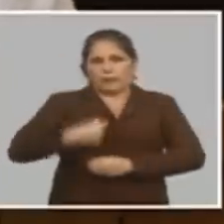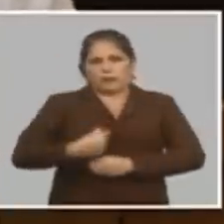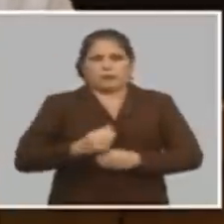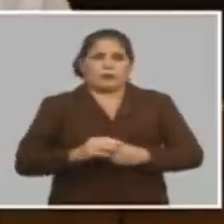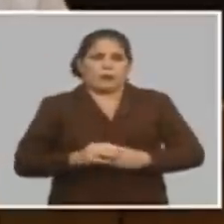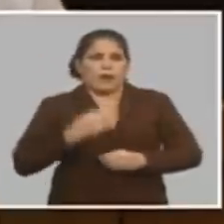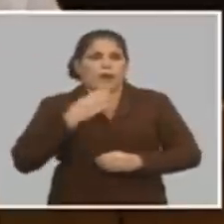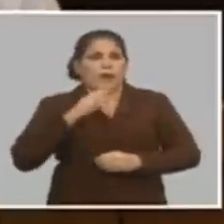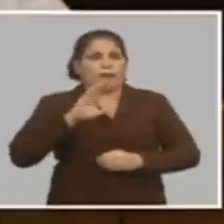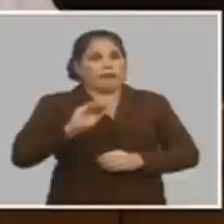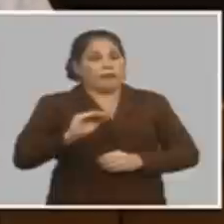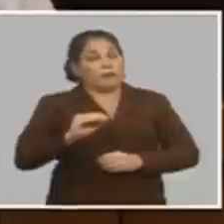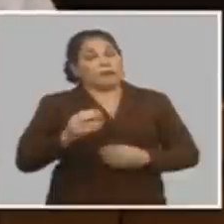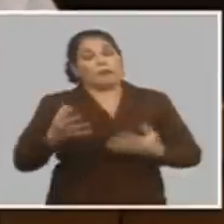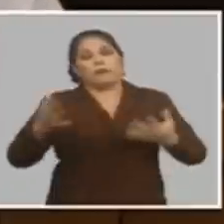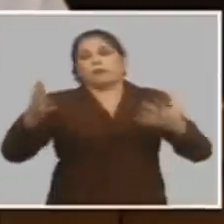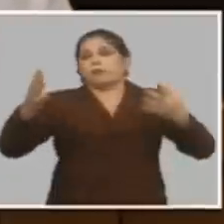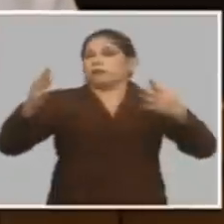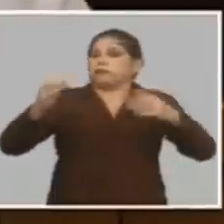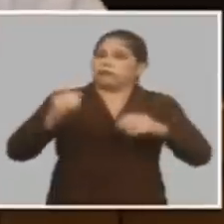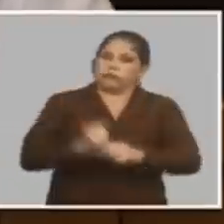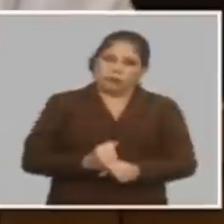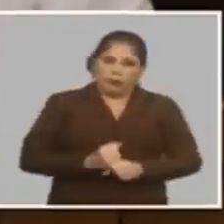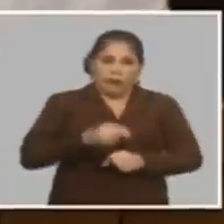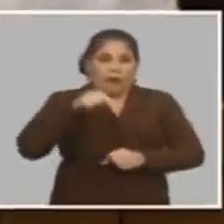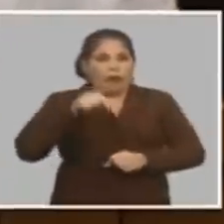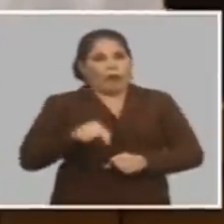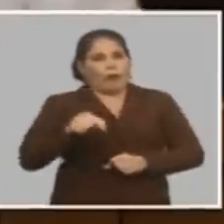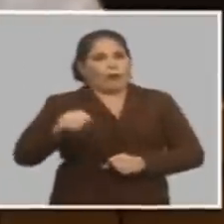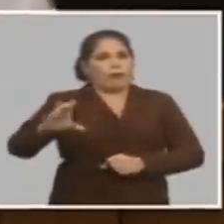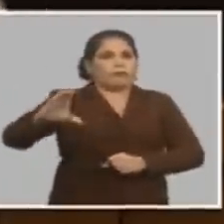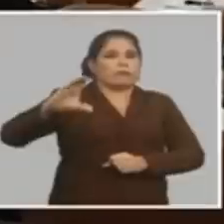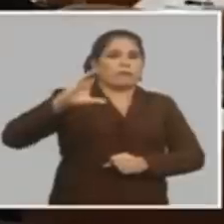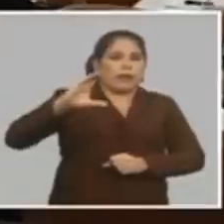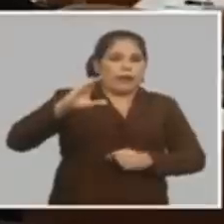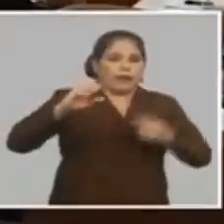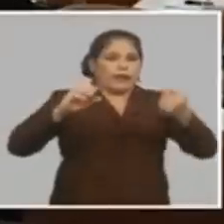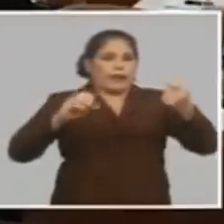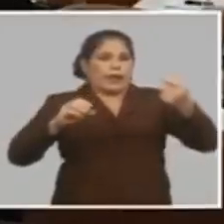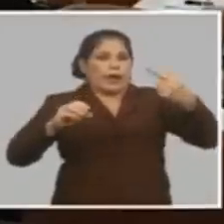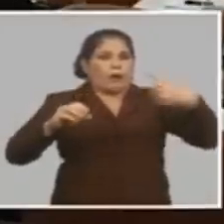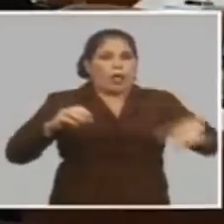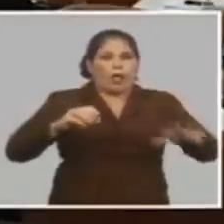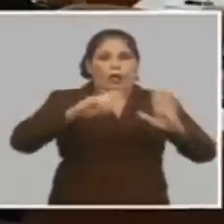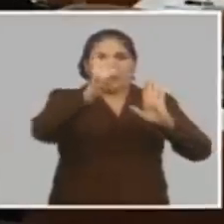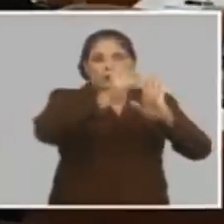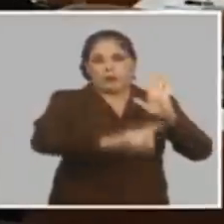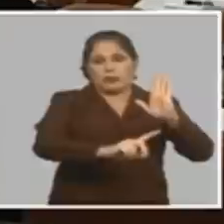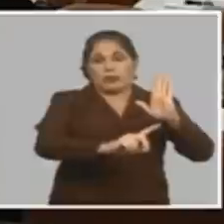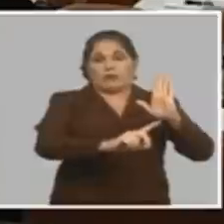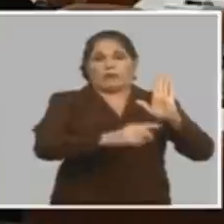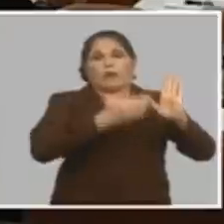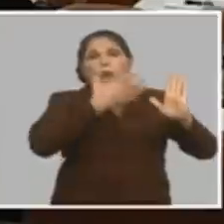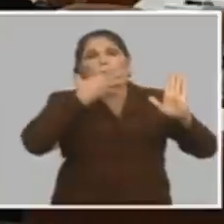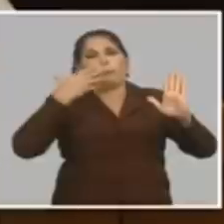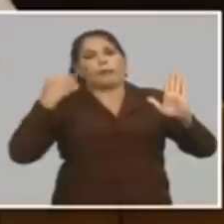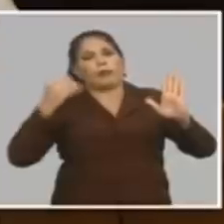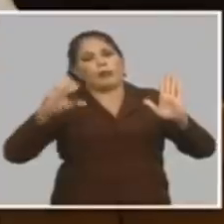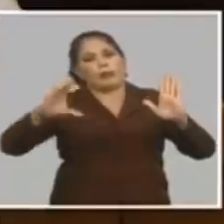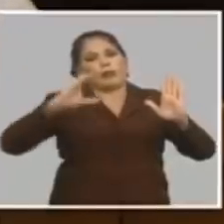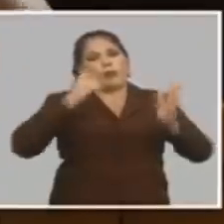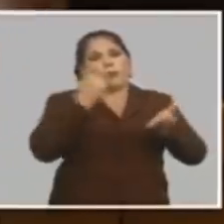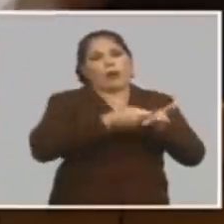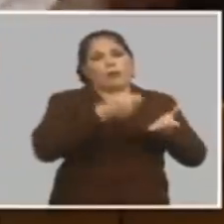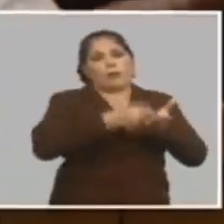y dijo imagínese usted ahora me van a subir el precio de la electricidad y yo pierdo capacidad de